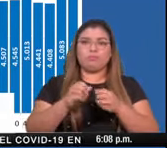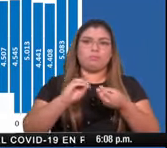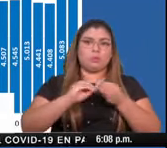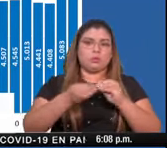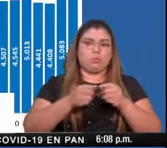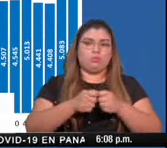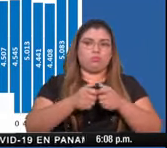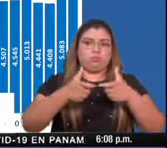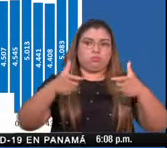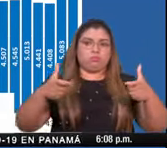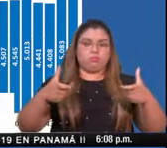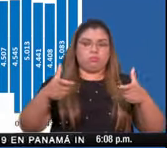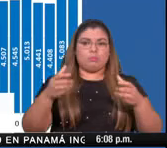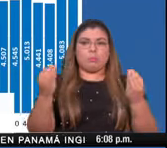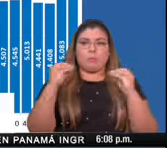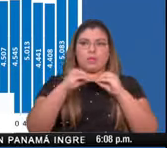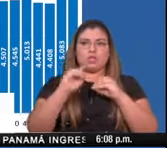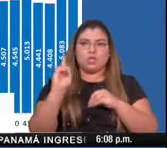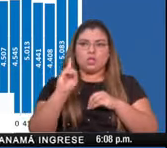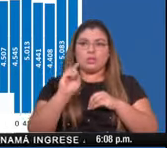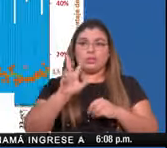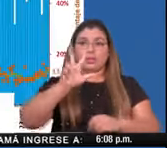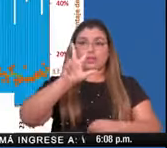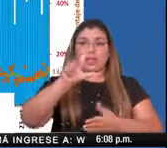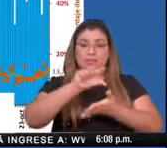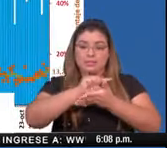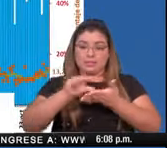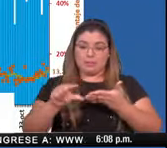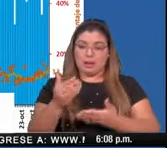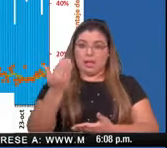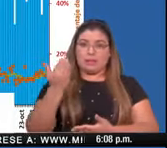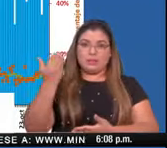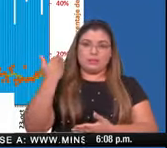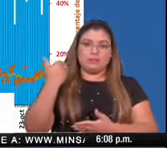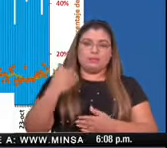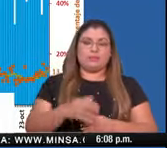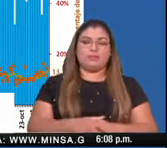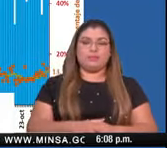el número de casos con respecto a las tres semanas anteriores.